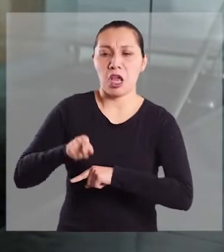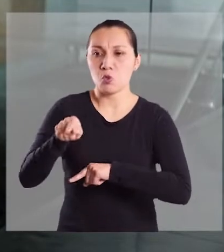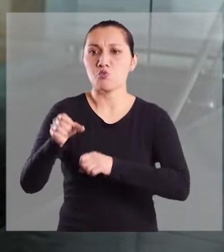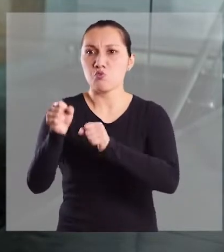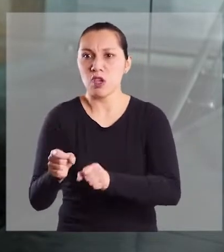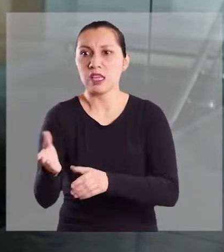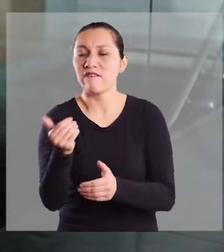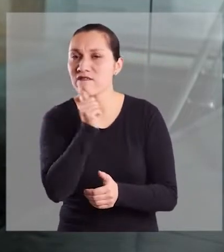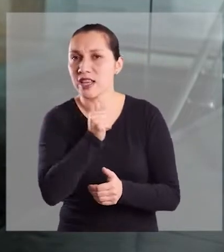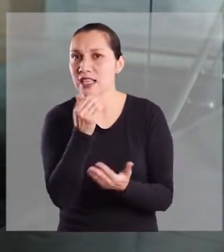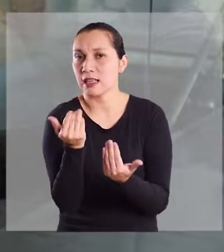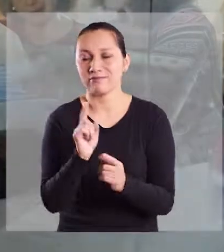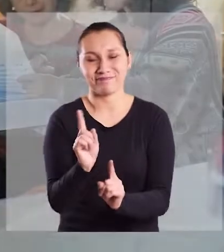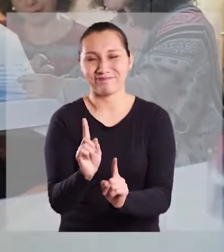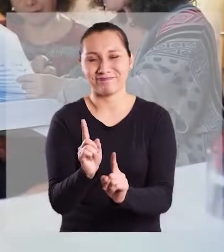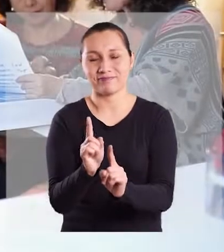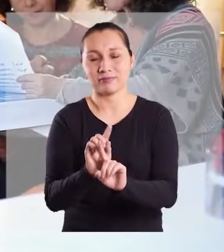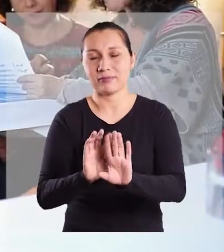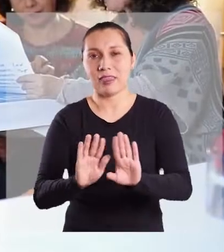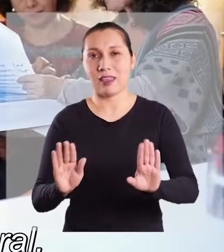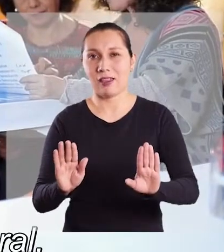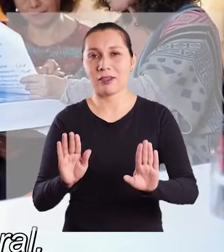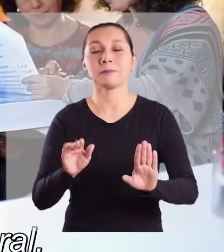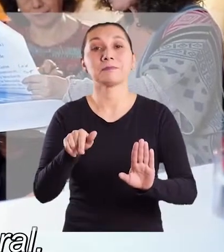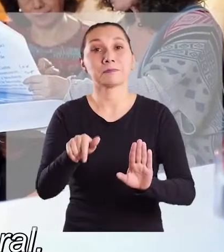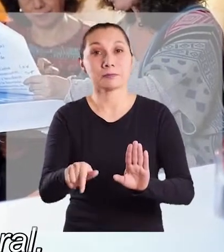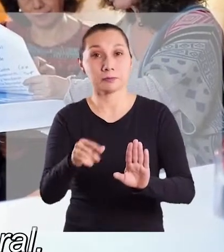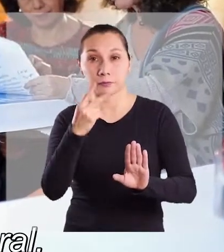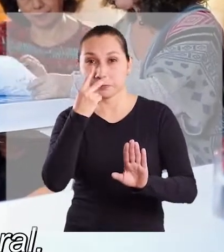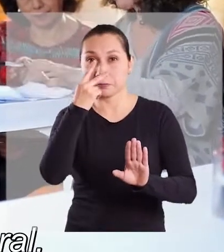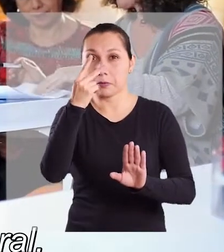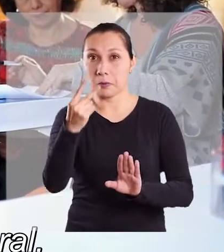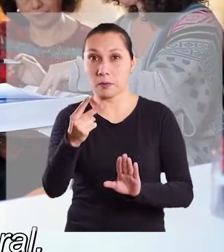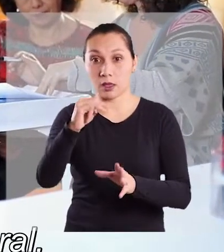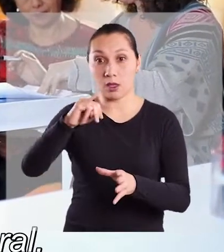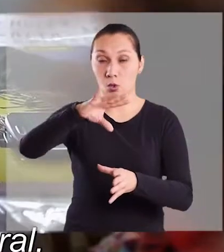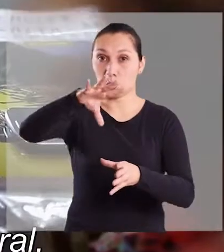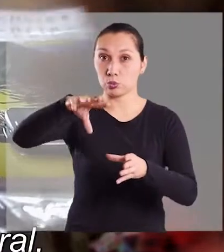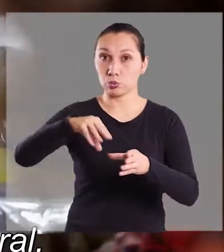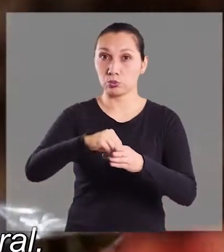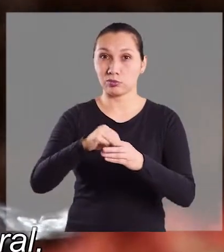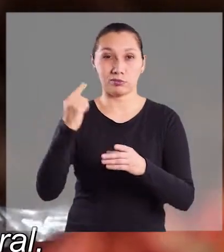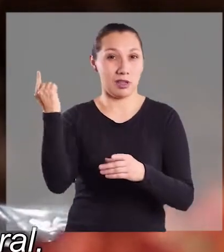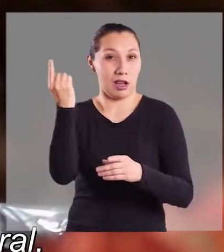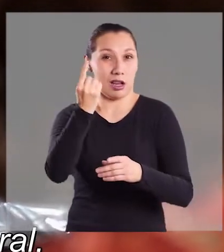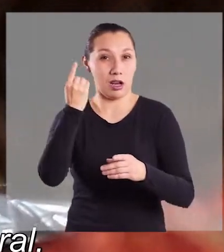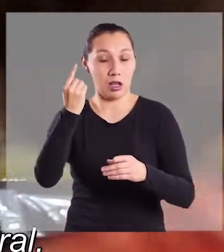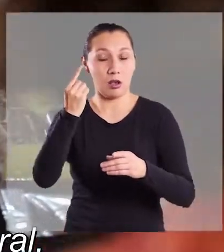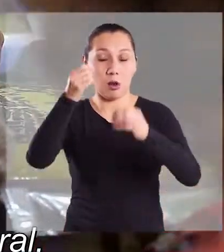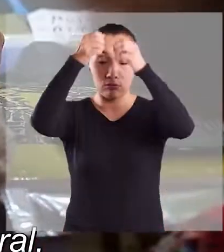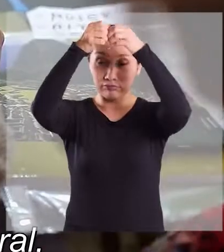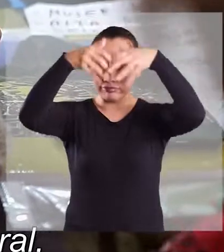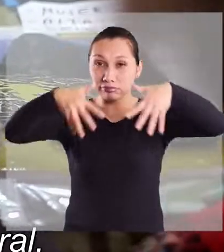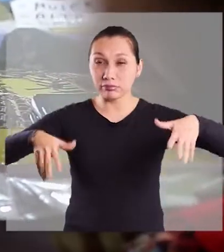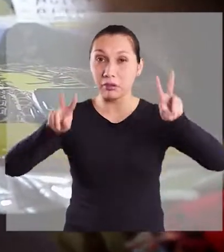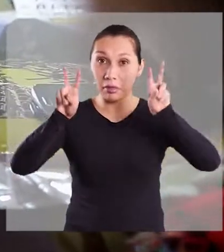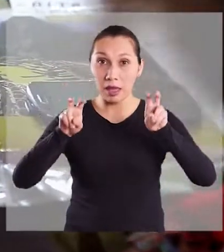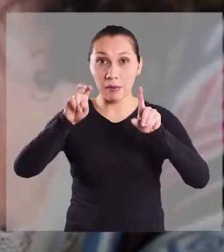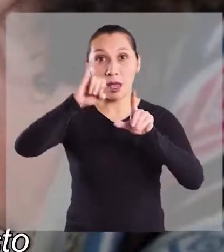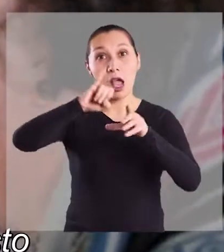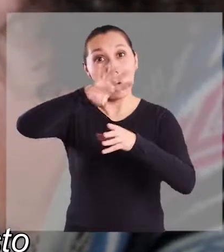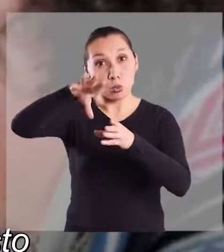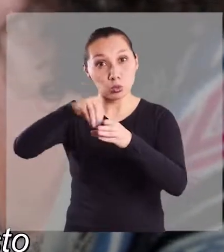pensamos que ellos necesitan. Grupo de Artistas en Talleres. Bajo la mirada de la inclusión en general, como un gran paraguas.